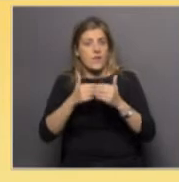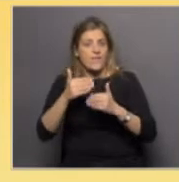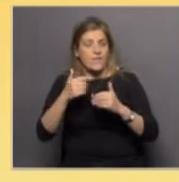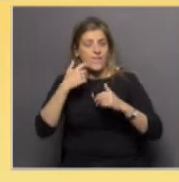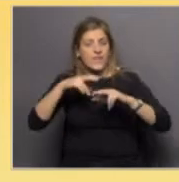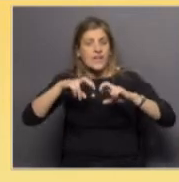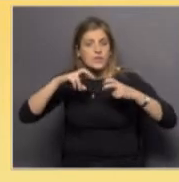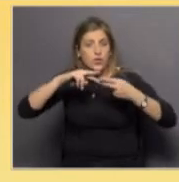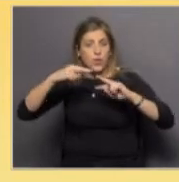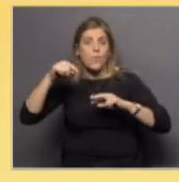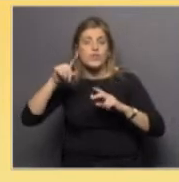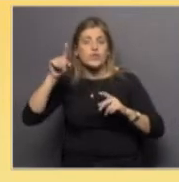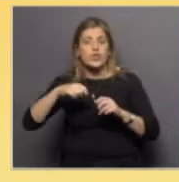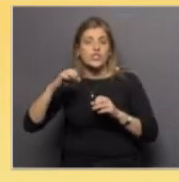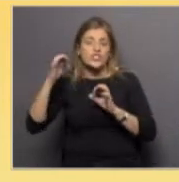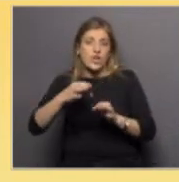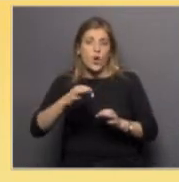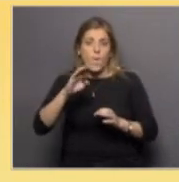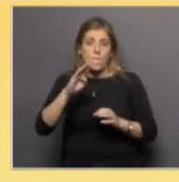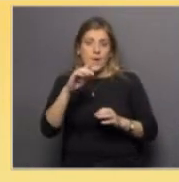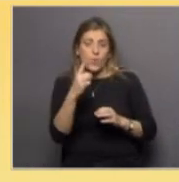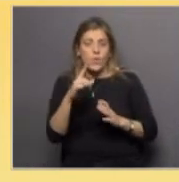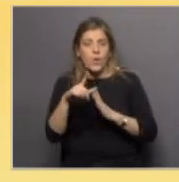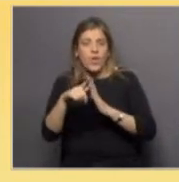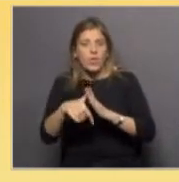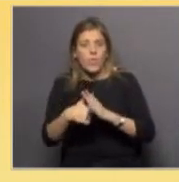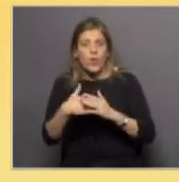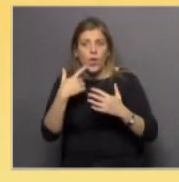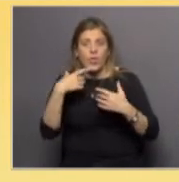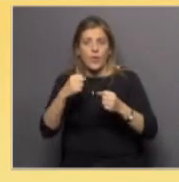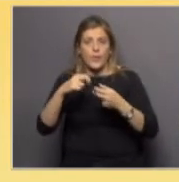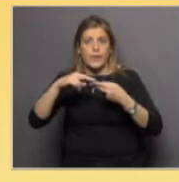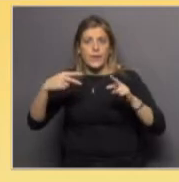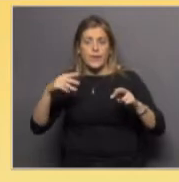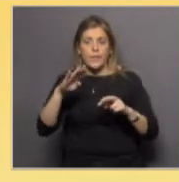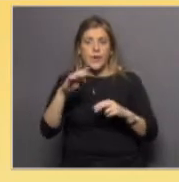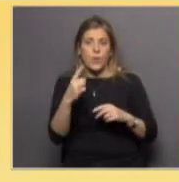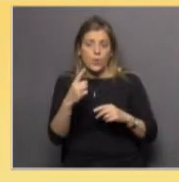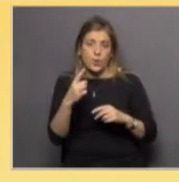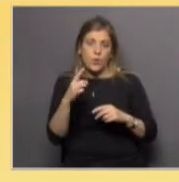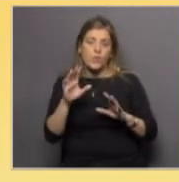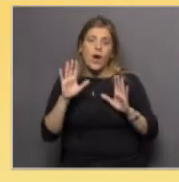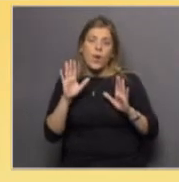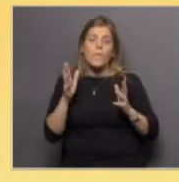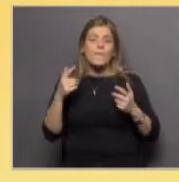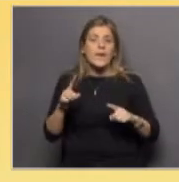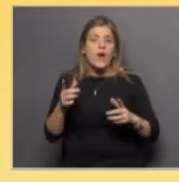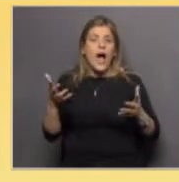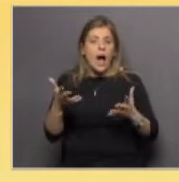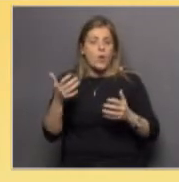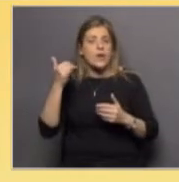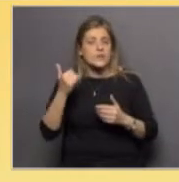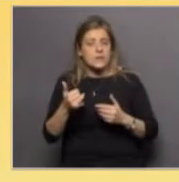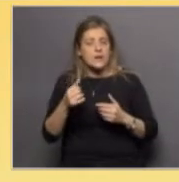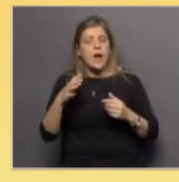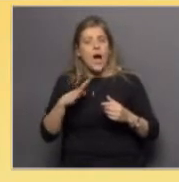rápido de P1 porque tardamos en detectar y en poder actuar en consecuencia en cambio ahora se